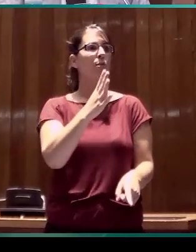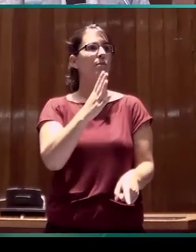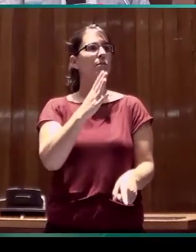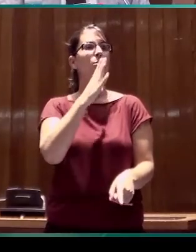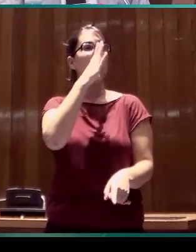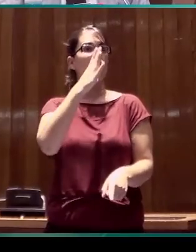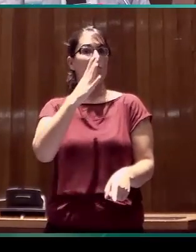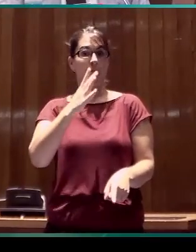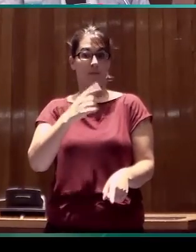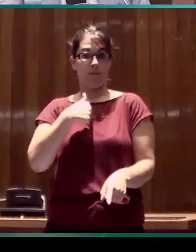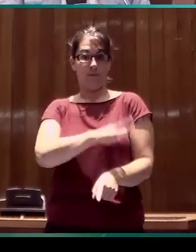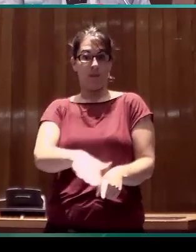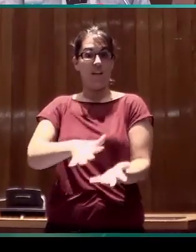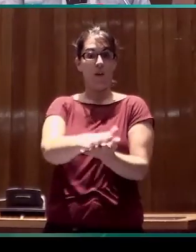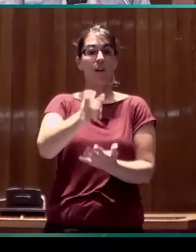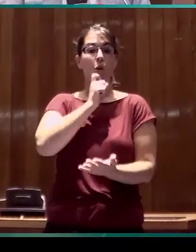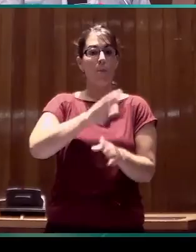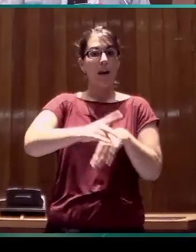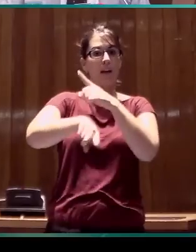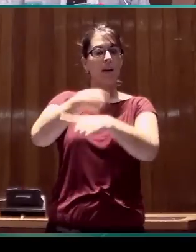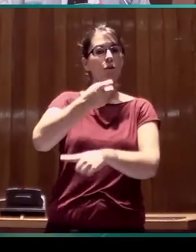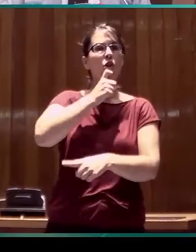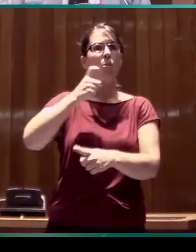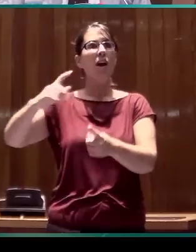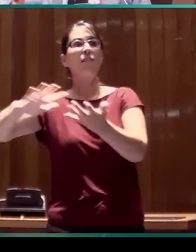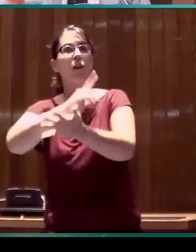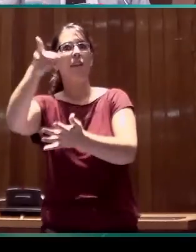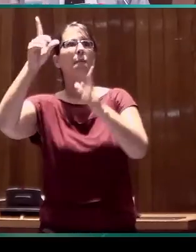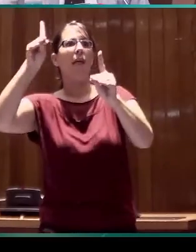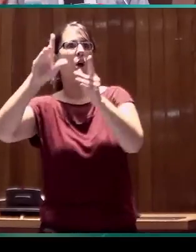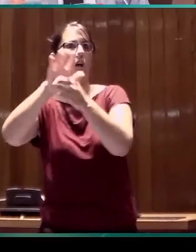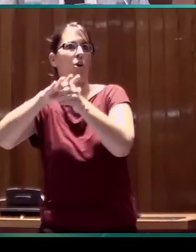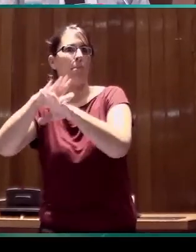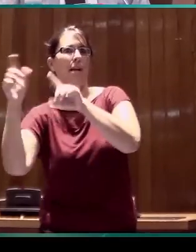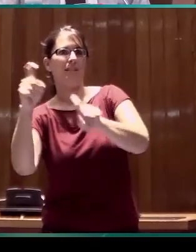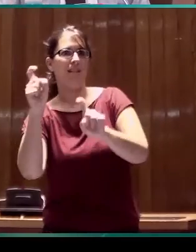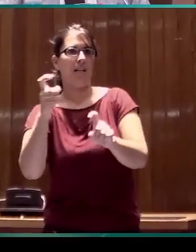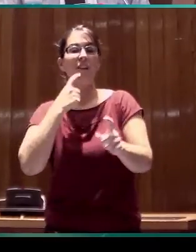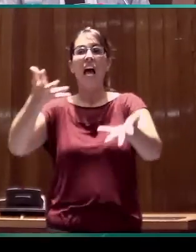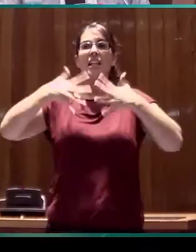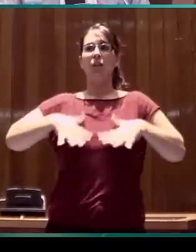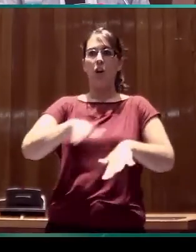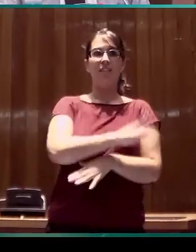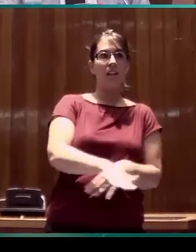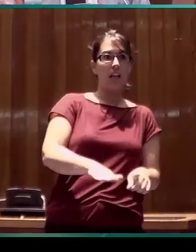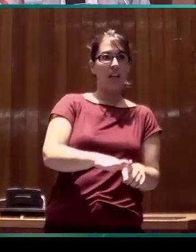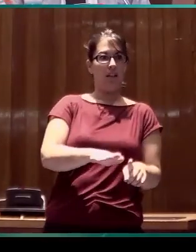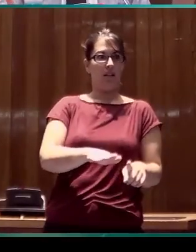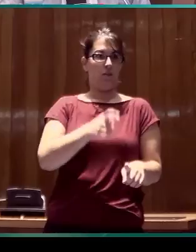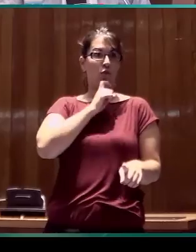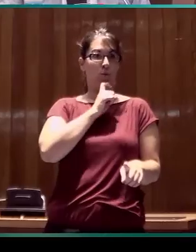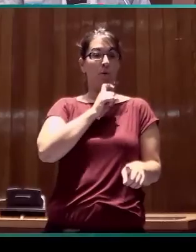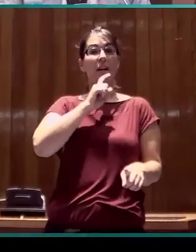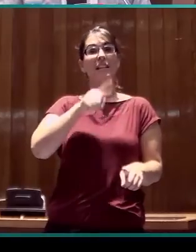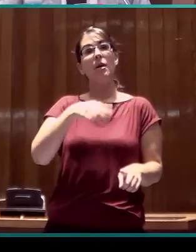práctica escolar, en la práctica pedagógica. Adquisición infantil y, al lado, pongo también adquisición de la lengua de signos como segunda